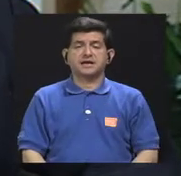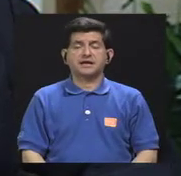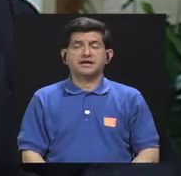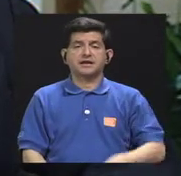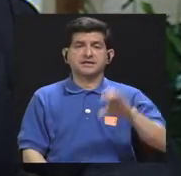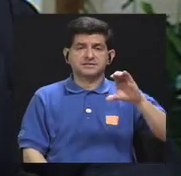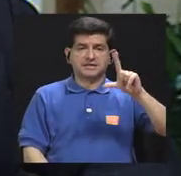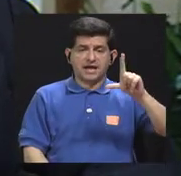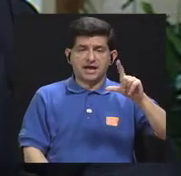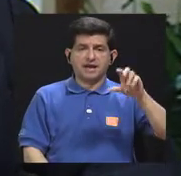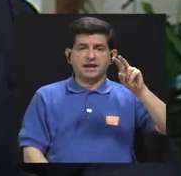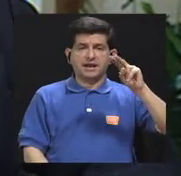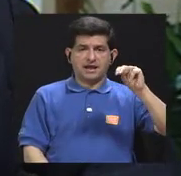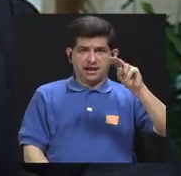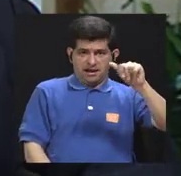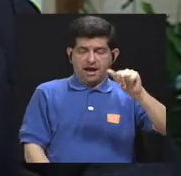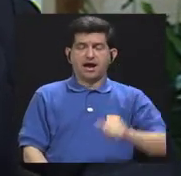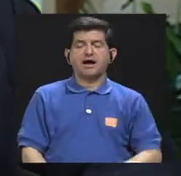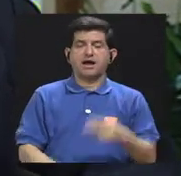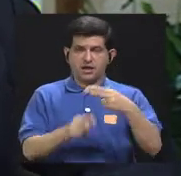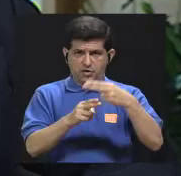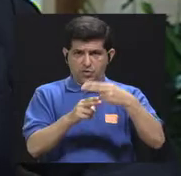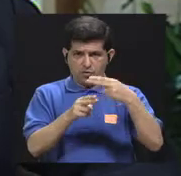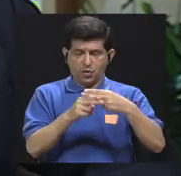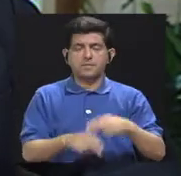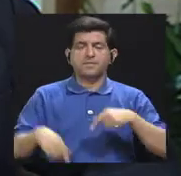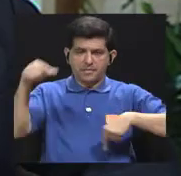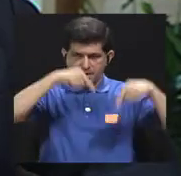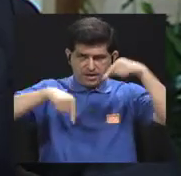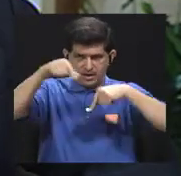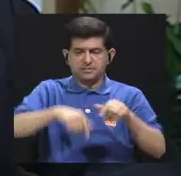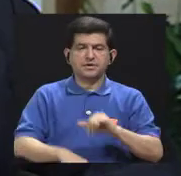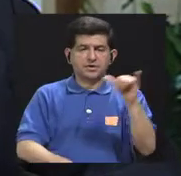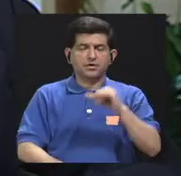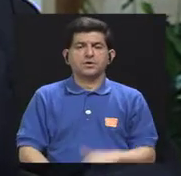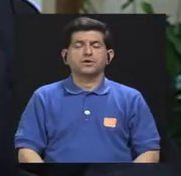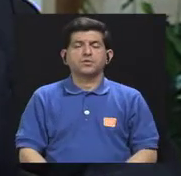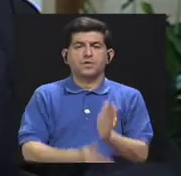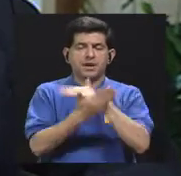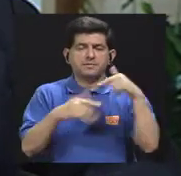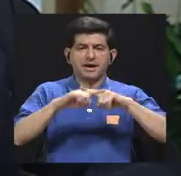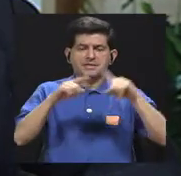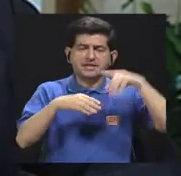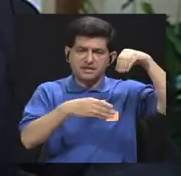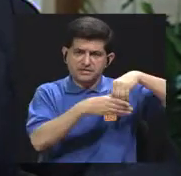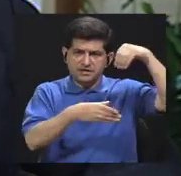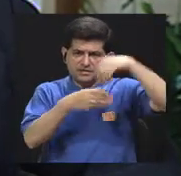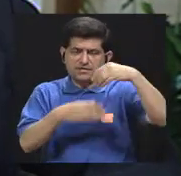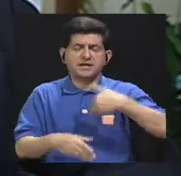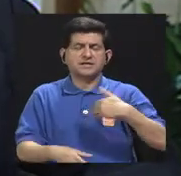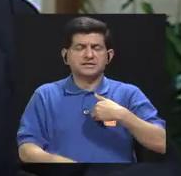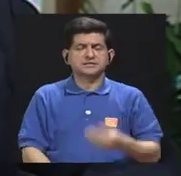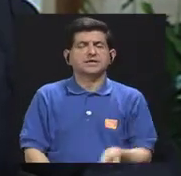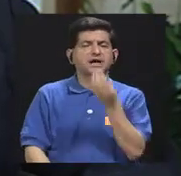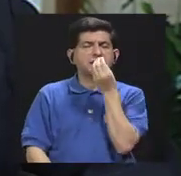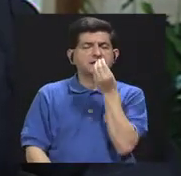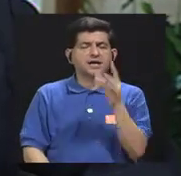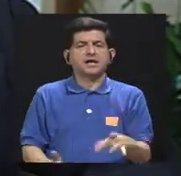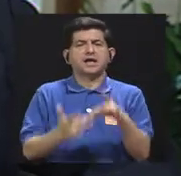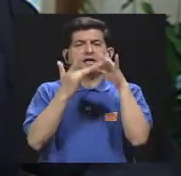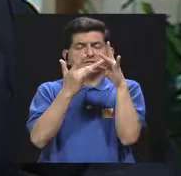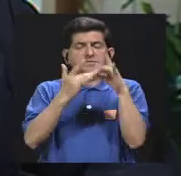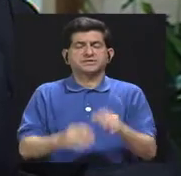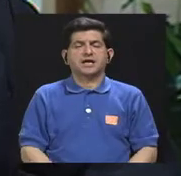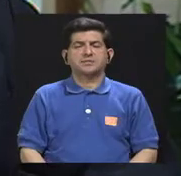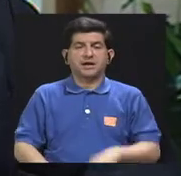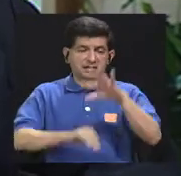cloruro de sodio, el compuesto químico, y también el sodio forma parte de otros compuestos que hay en los alimentos, principalmente